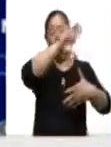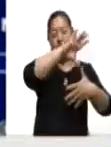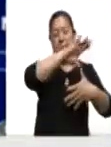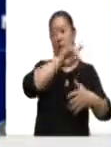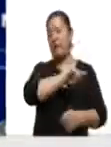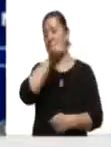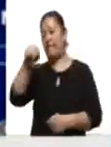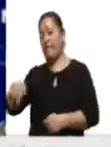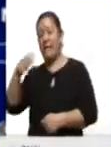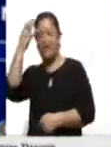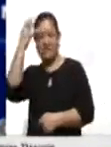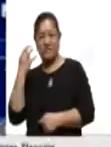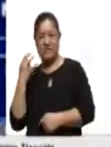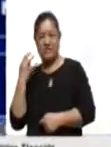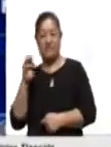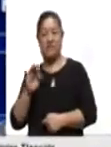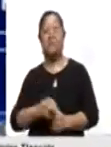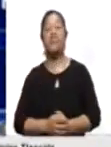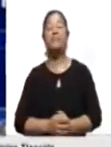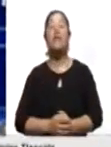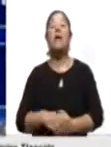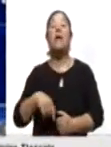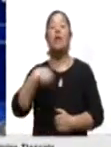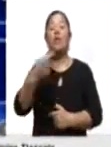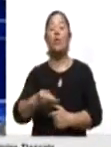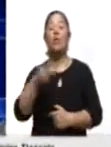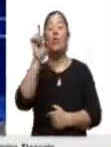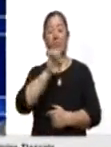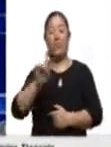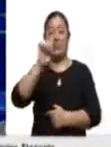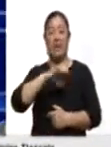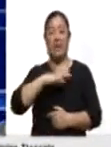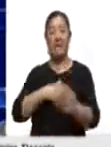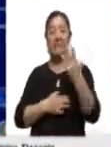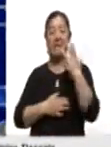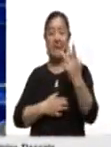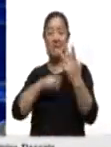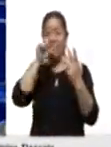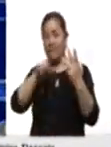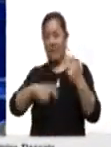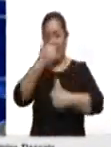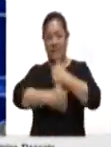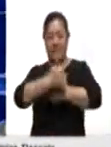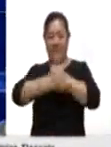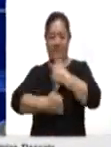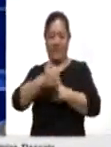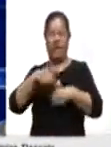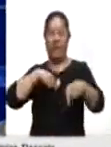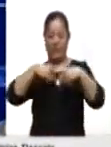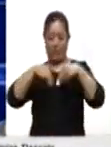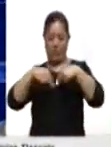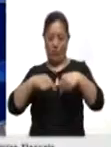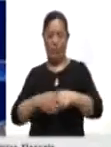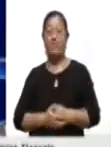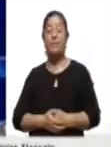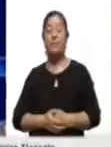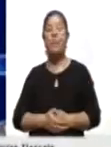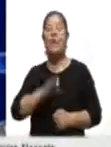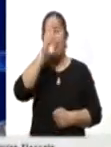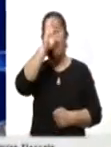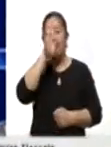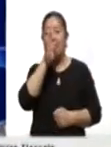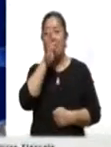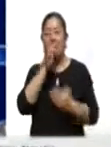a los Tigres. Y para el día domingo también tendremos tres encuentros en la agenda futbolística. Estos comienzan al mediodía